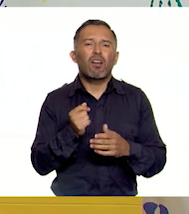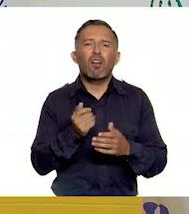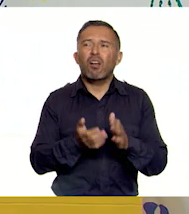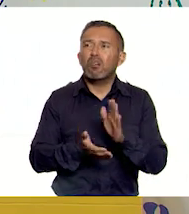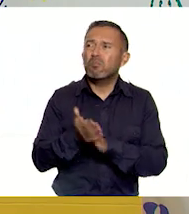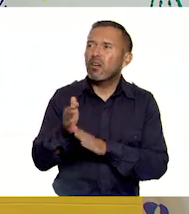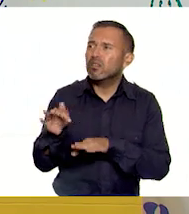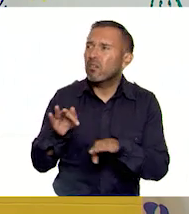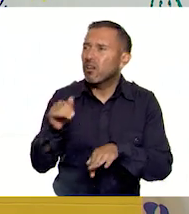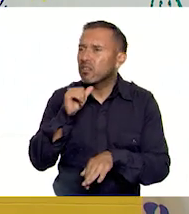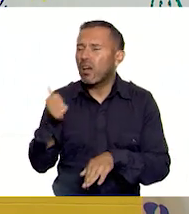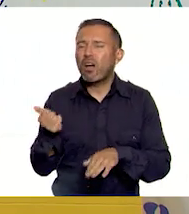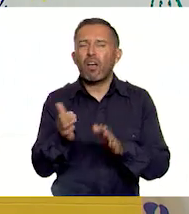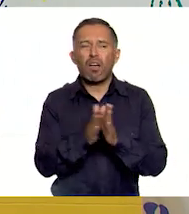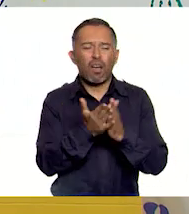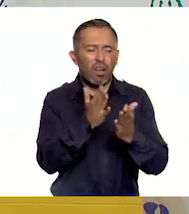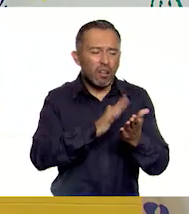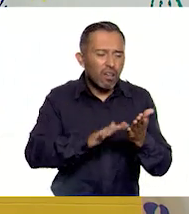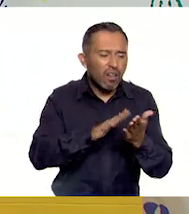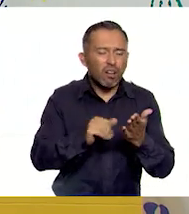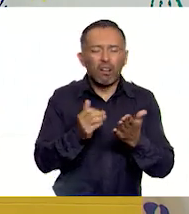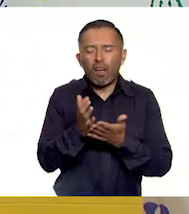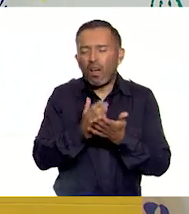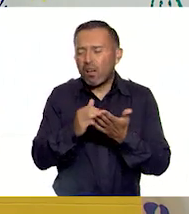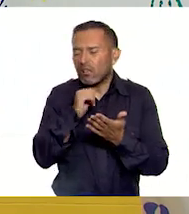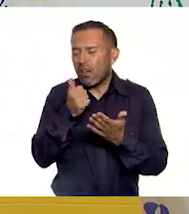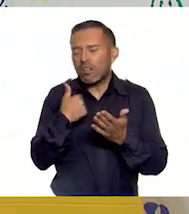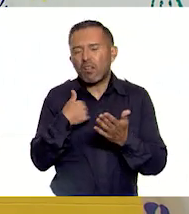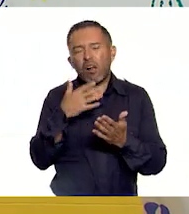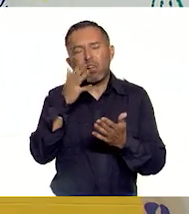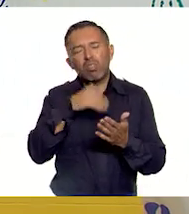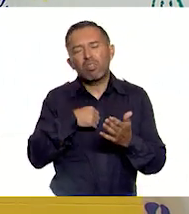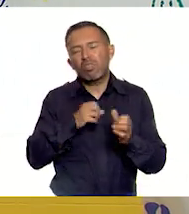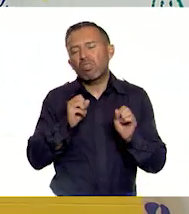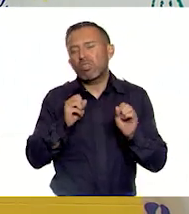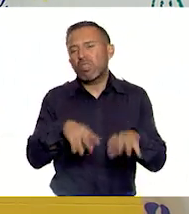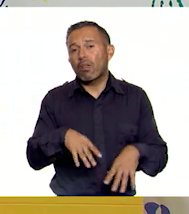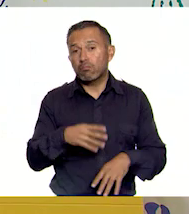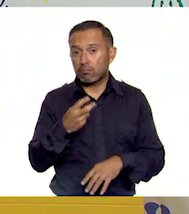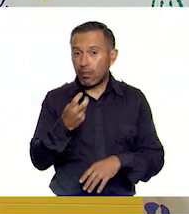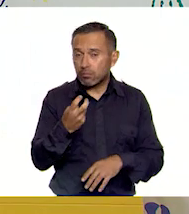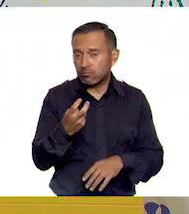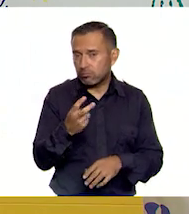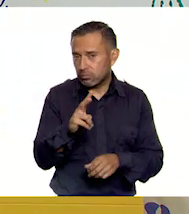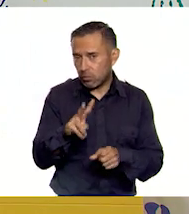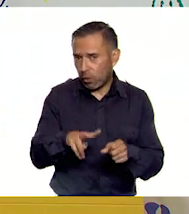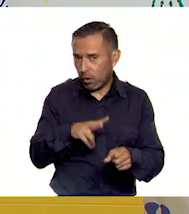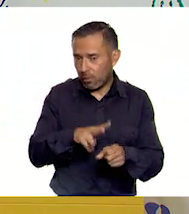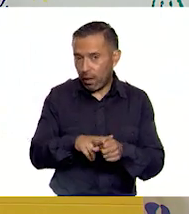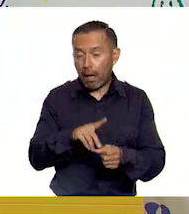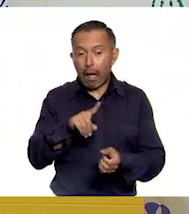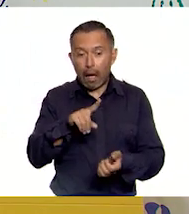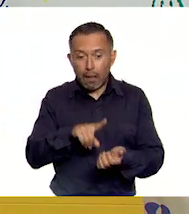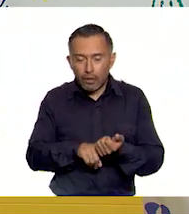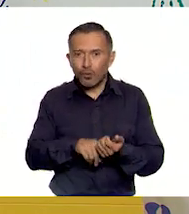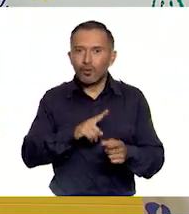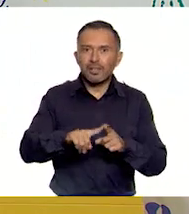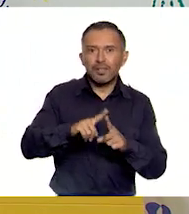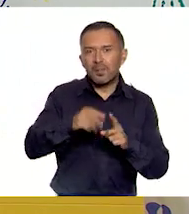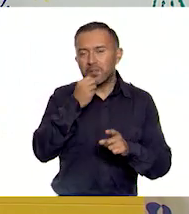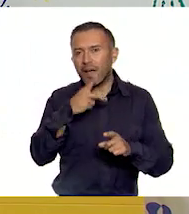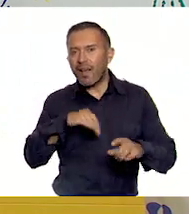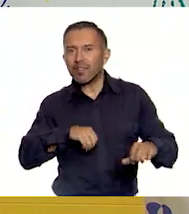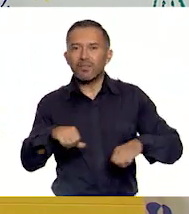trabajar, ni de leer, ni de hacer nada de nada. Y eso, y bueno, eso es algo normal a pesar de que disfrutemos mucho de esas actividades.